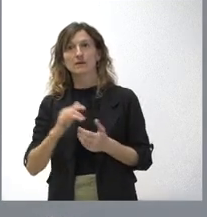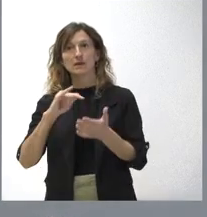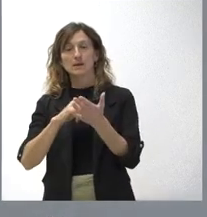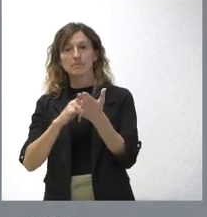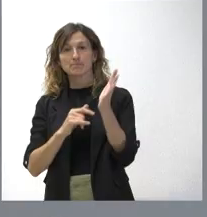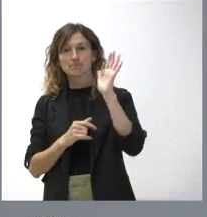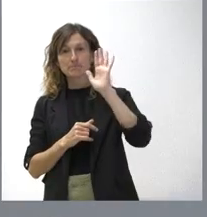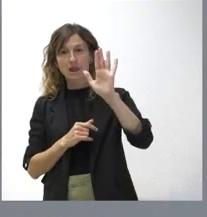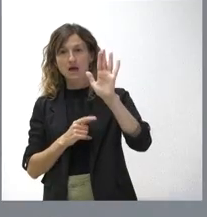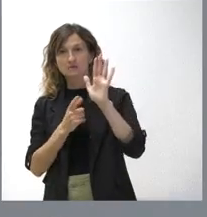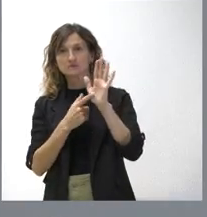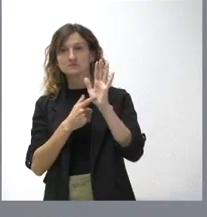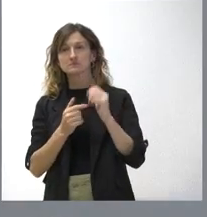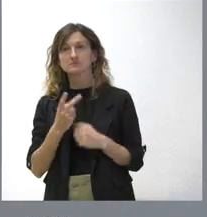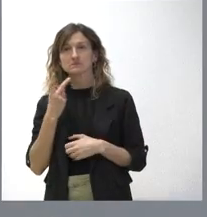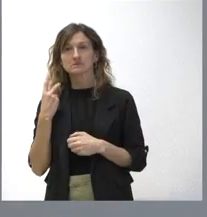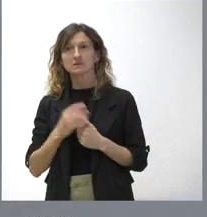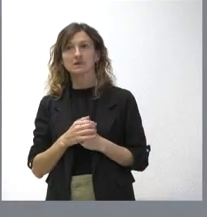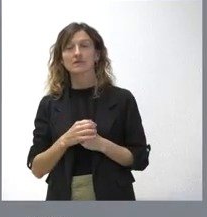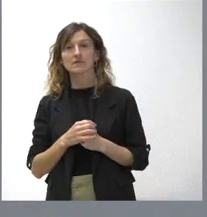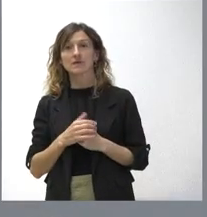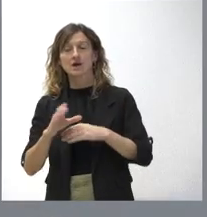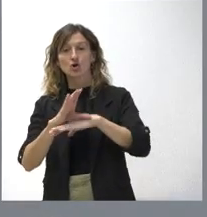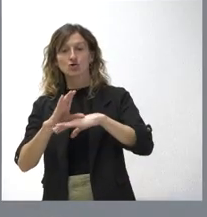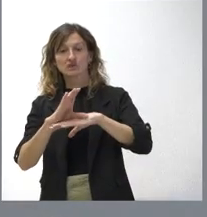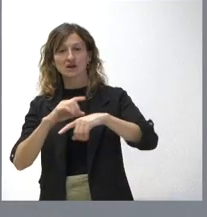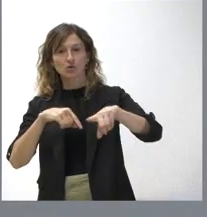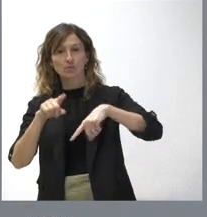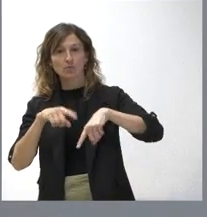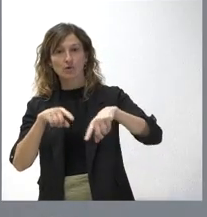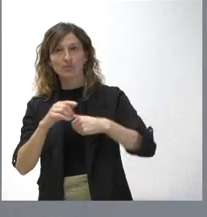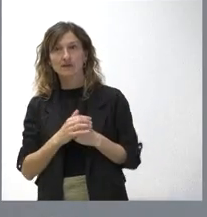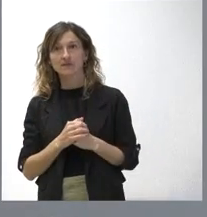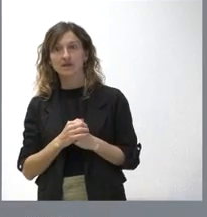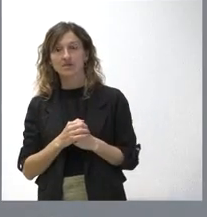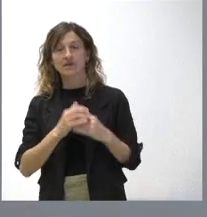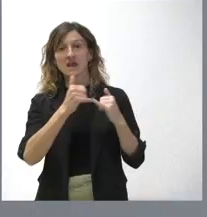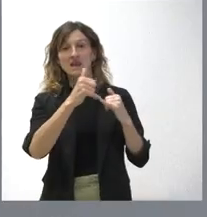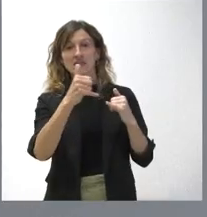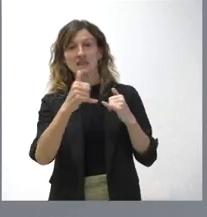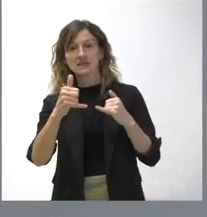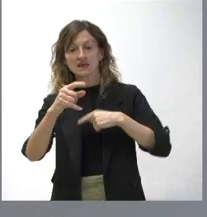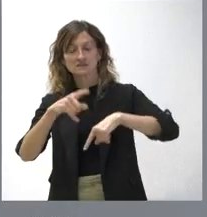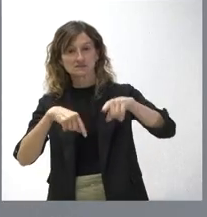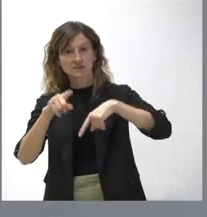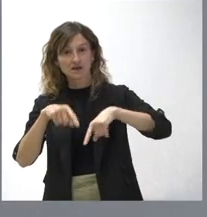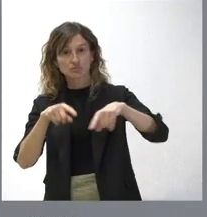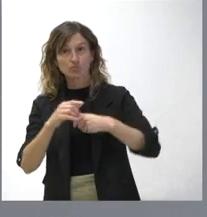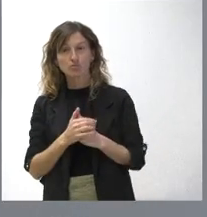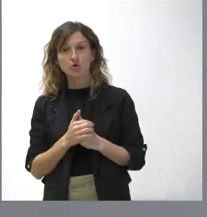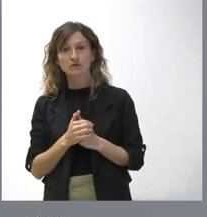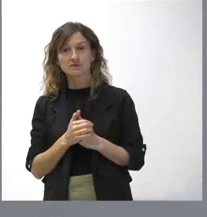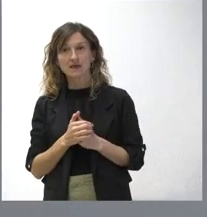presentaba el otro día el consejero de Movilidad. Estas son las líneas de transporte de